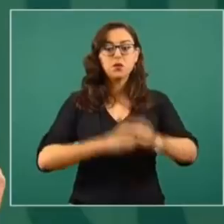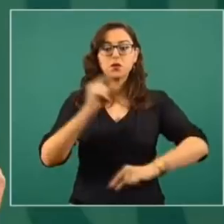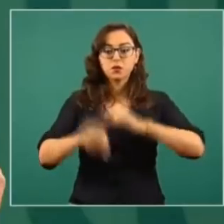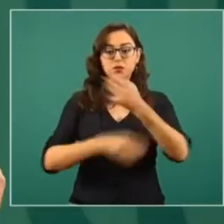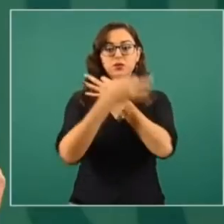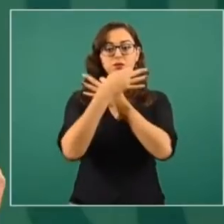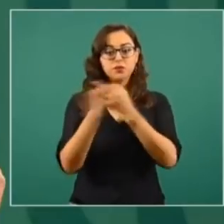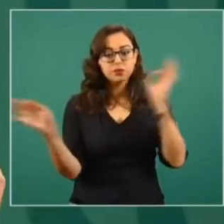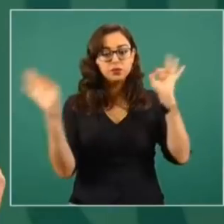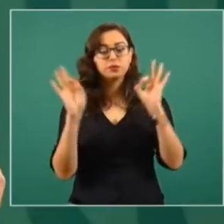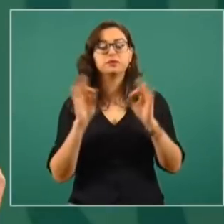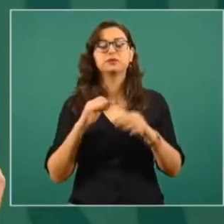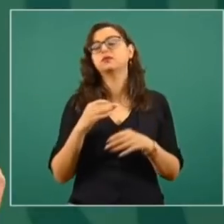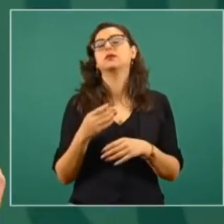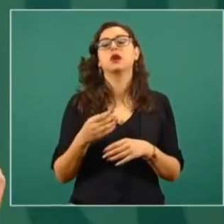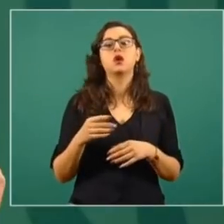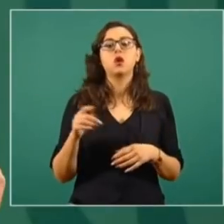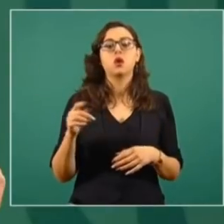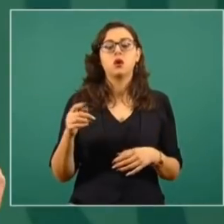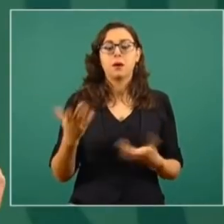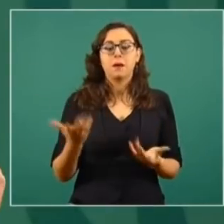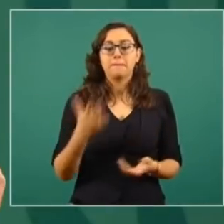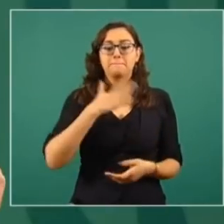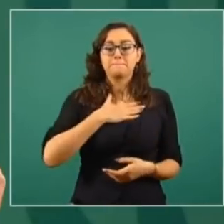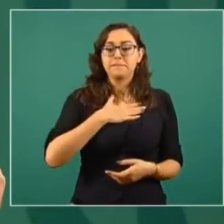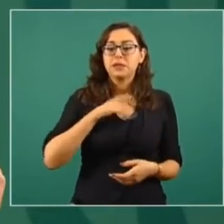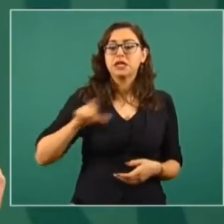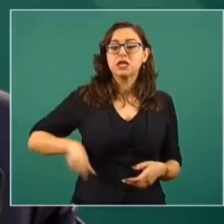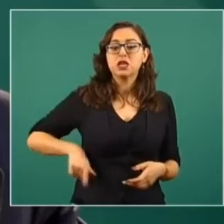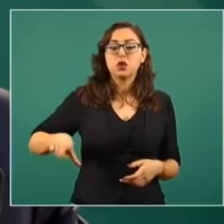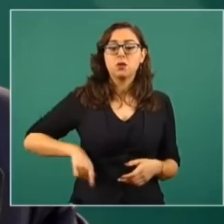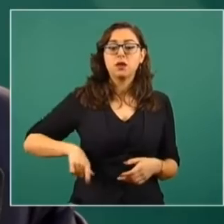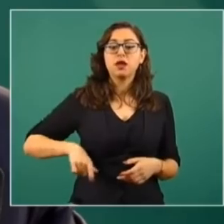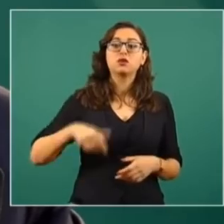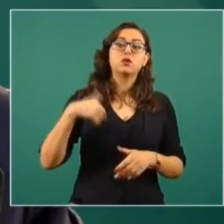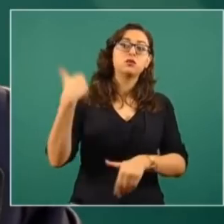Pero al final del gobierno debemos estar produciendo